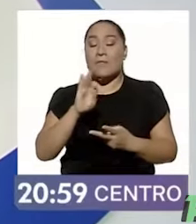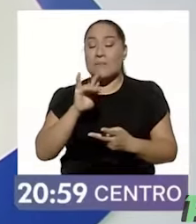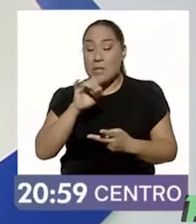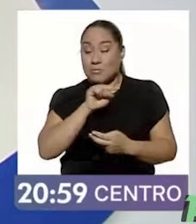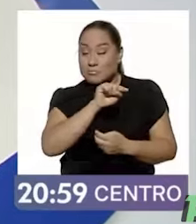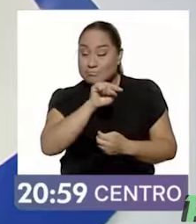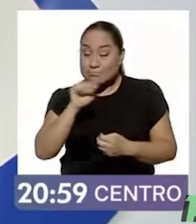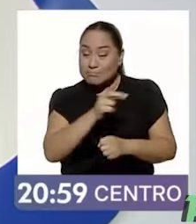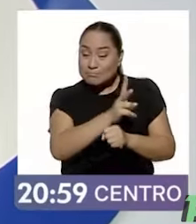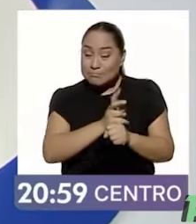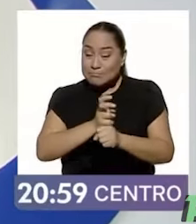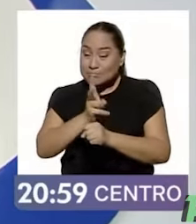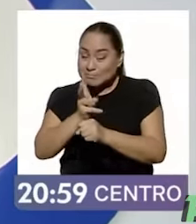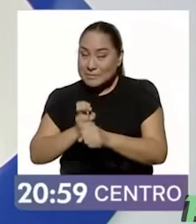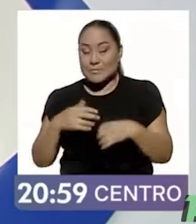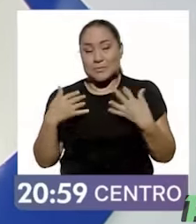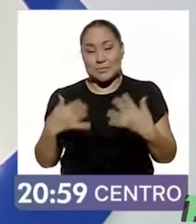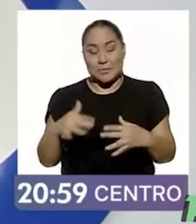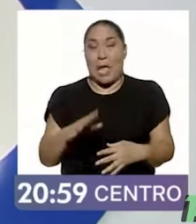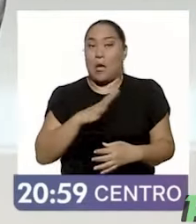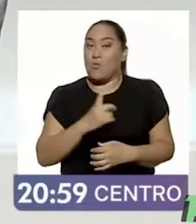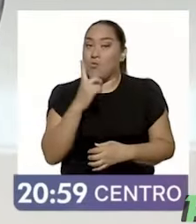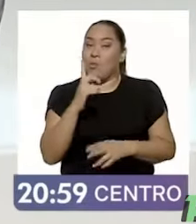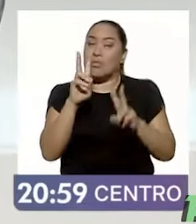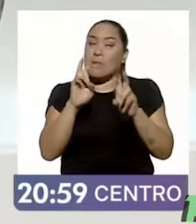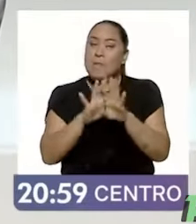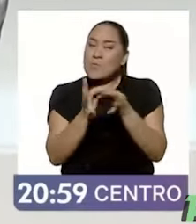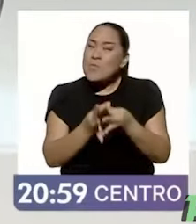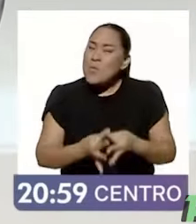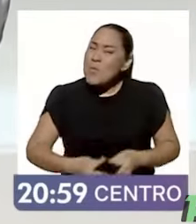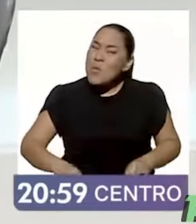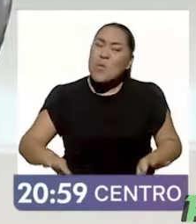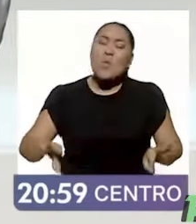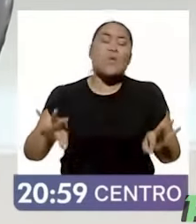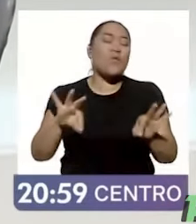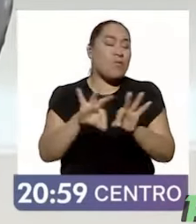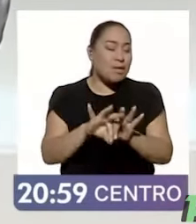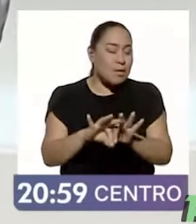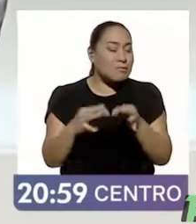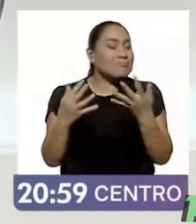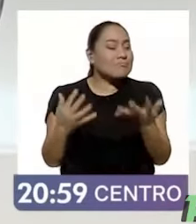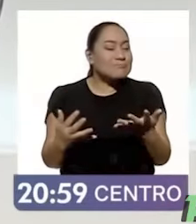Mejía, porque hay una cosa que no hemos tocado y es muy, muy importante que es